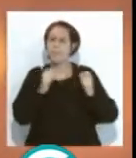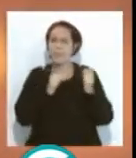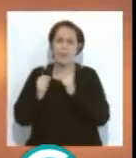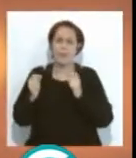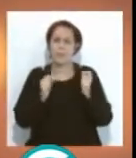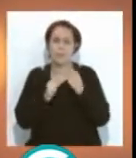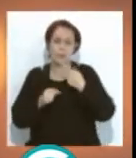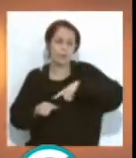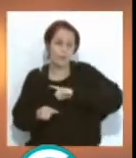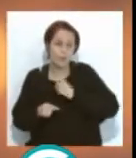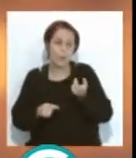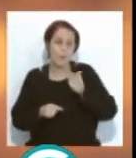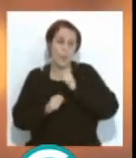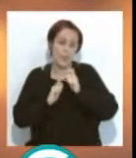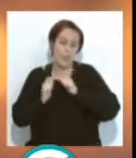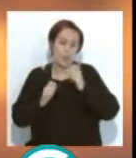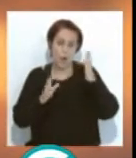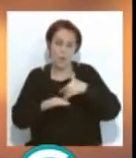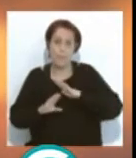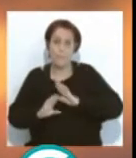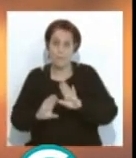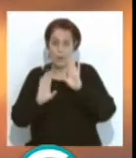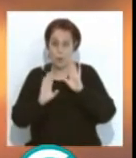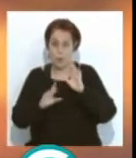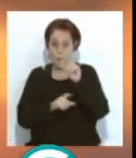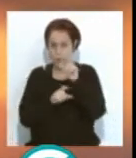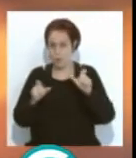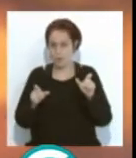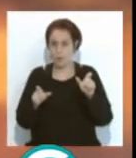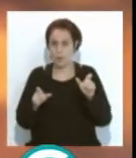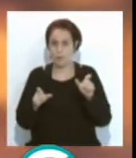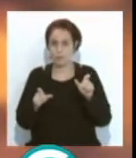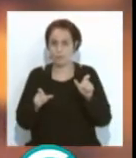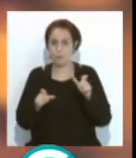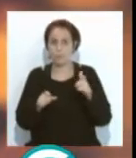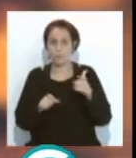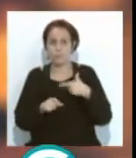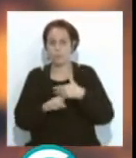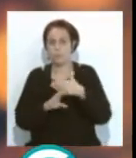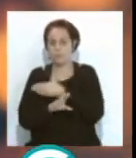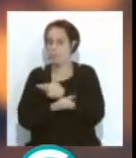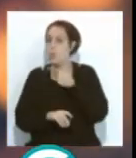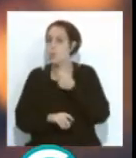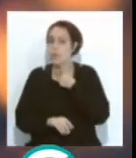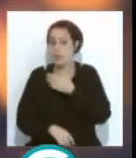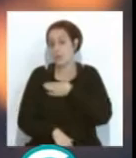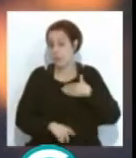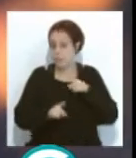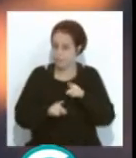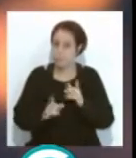tengamos entre los periodistas o entre la gente que le gustan las preliminares, quiere eso.